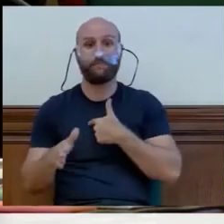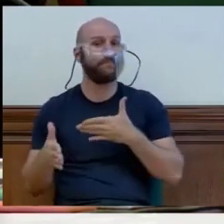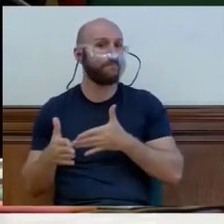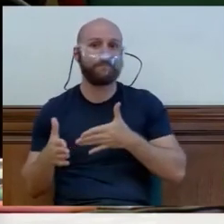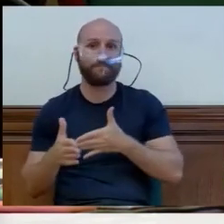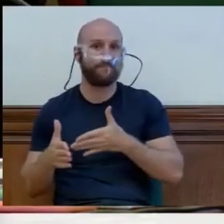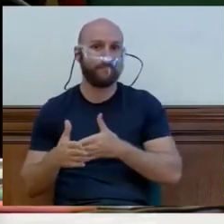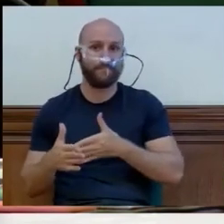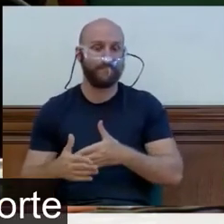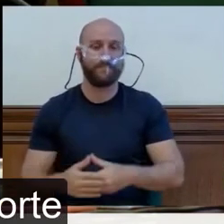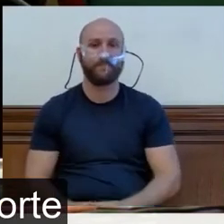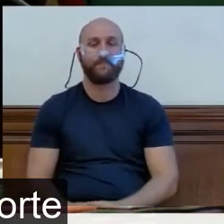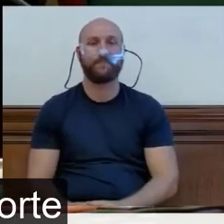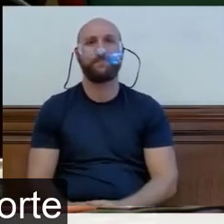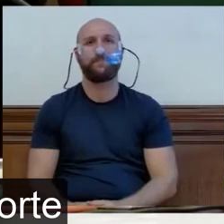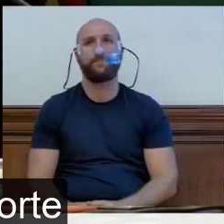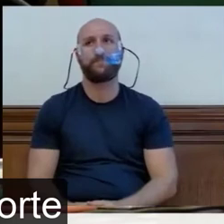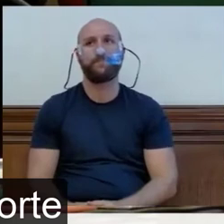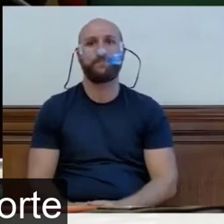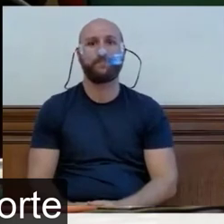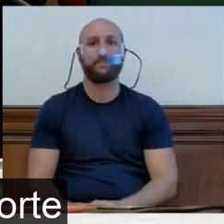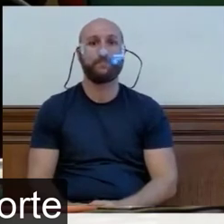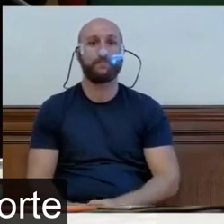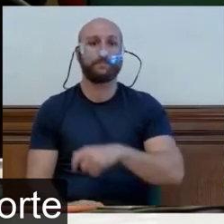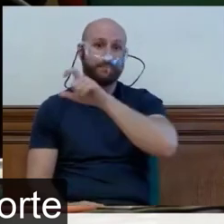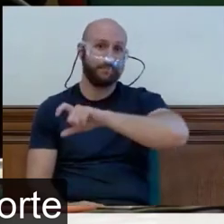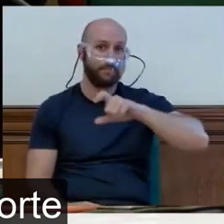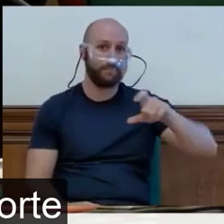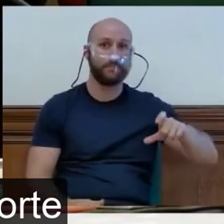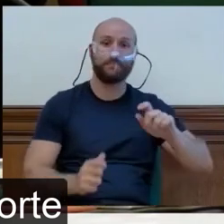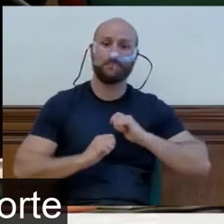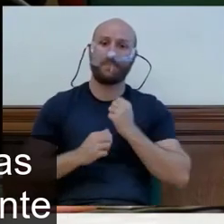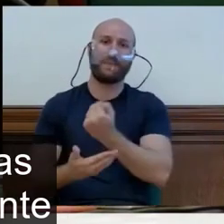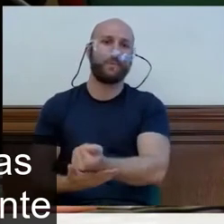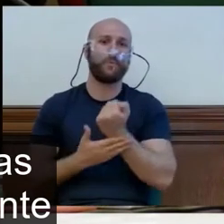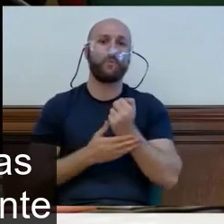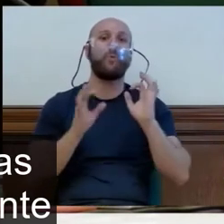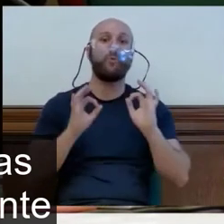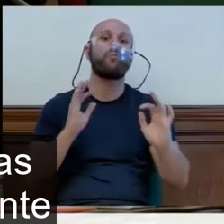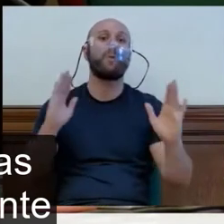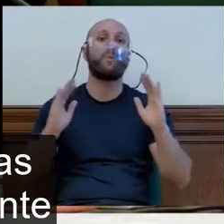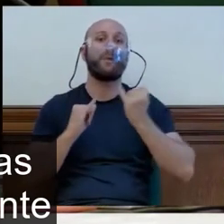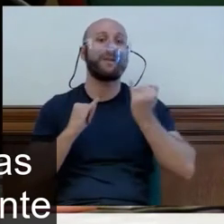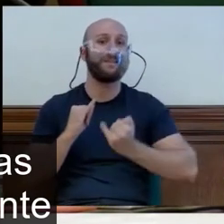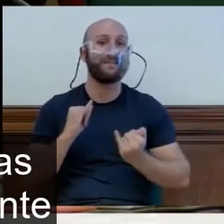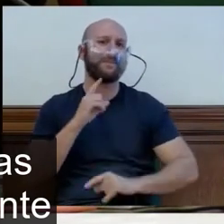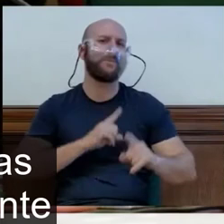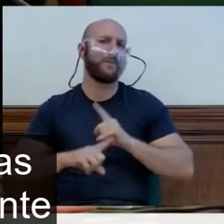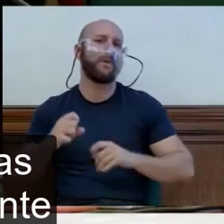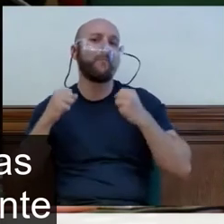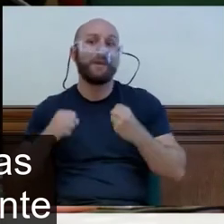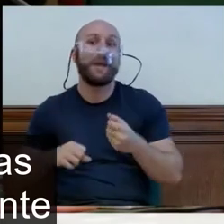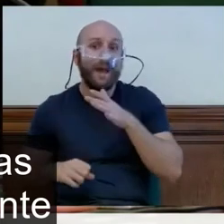la pandemia. Personas que encima han sido nuestro soporte durante los años de crisis y que ahora literalmente